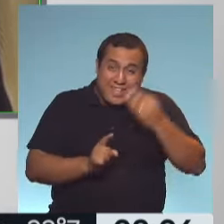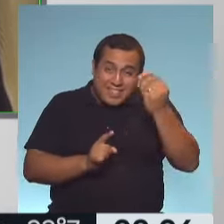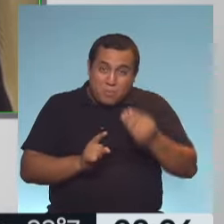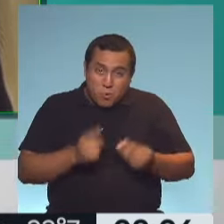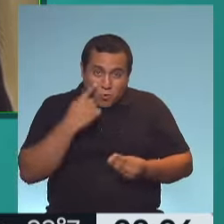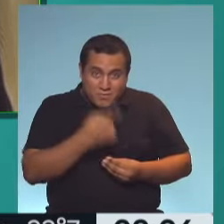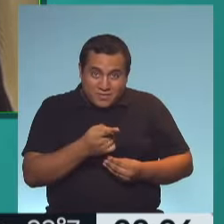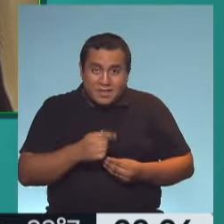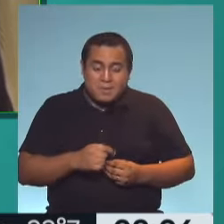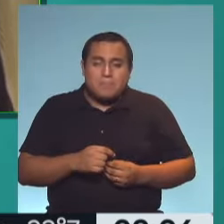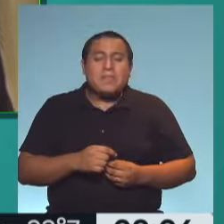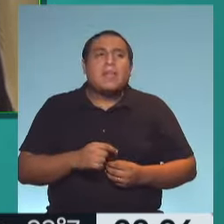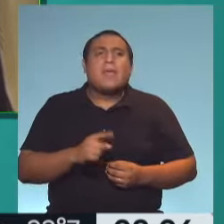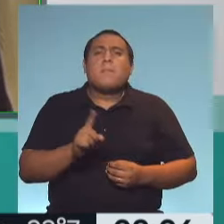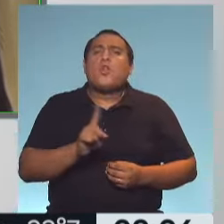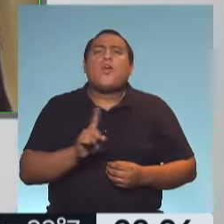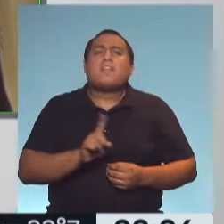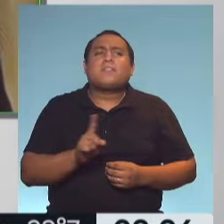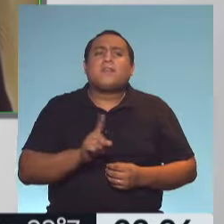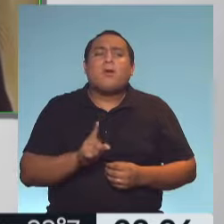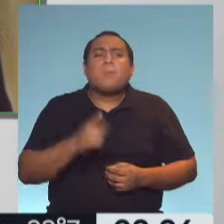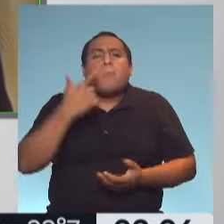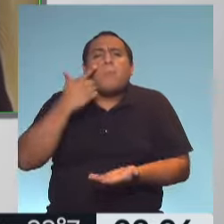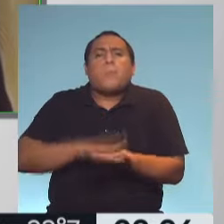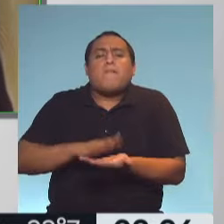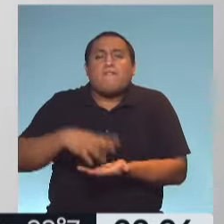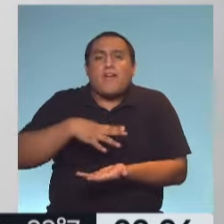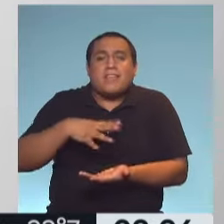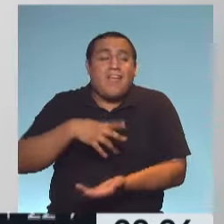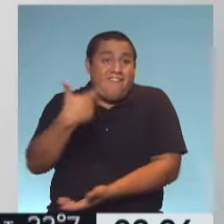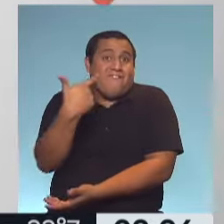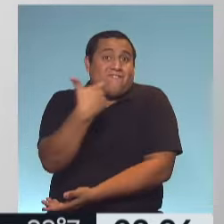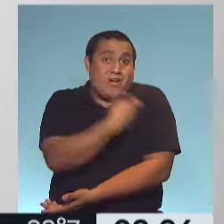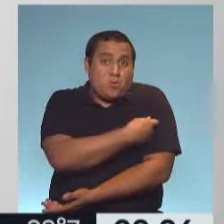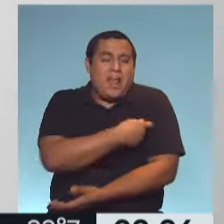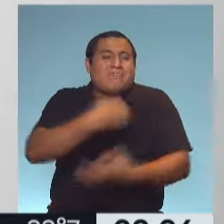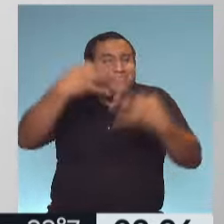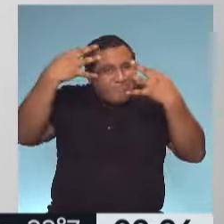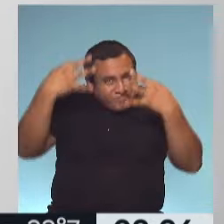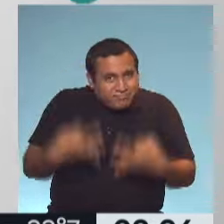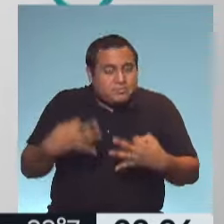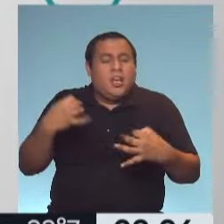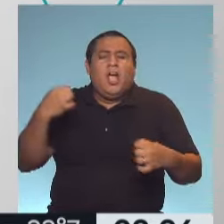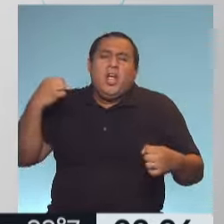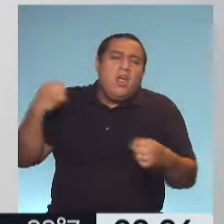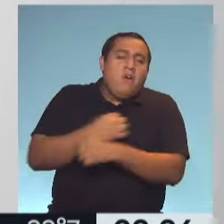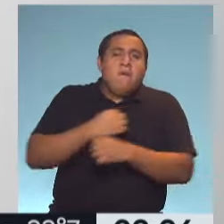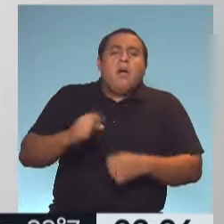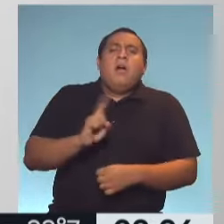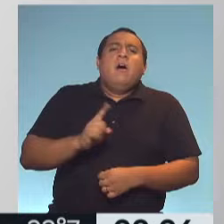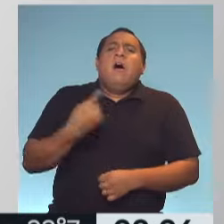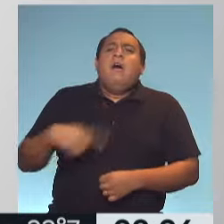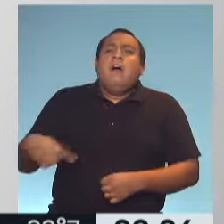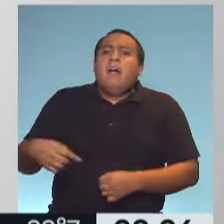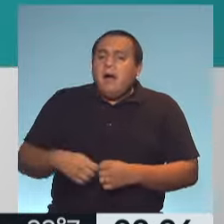lo que no podemos todavía demostrar con las vacunas en forma con mayor evidencia es que